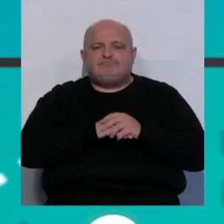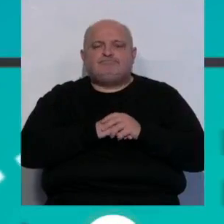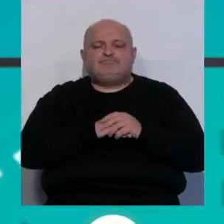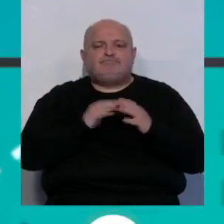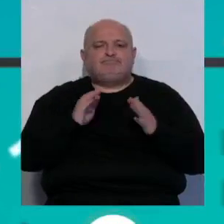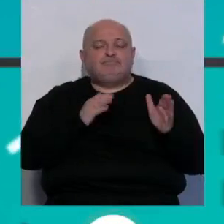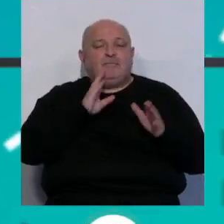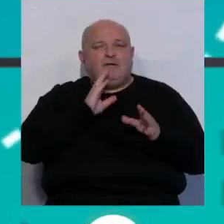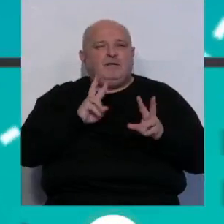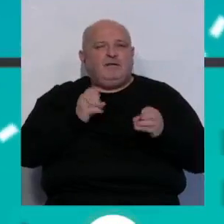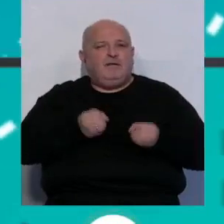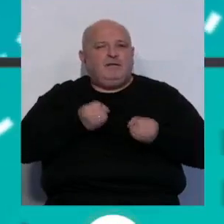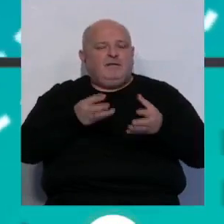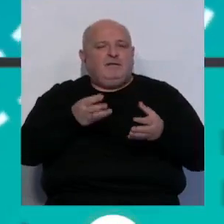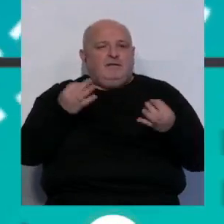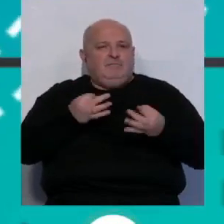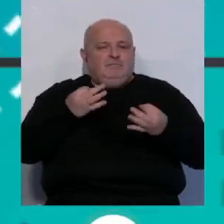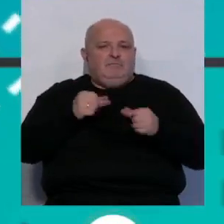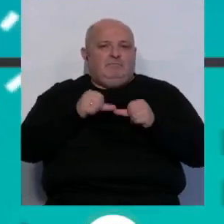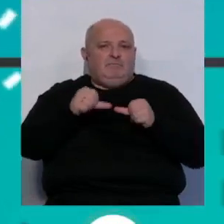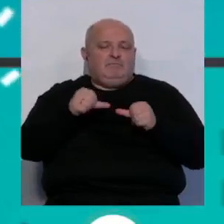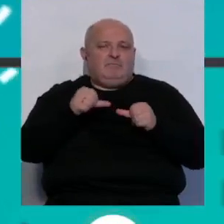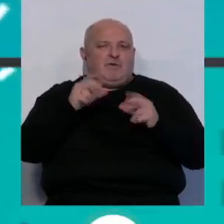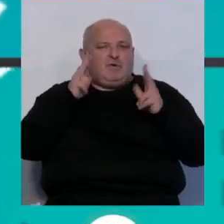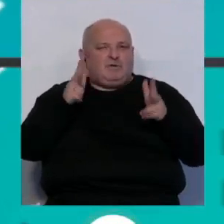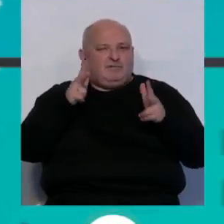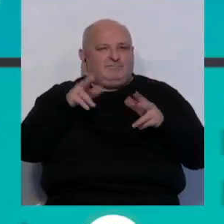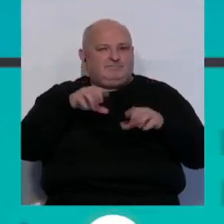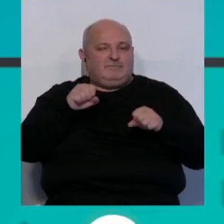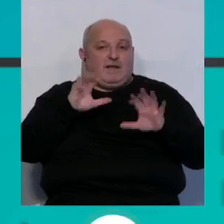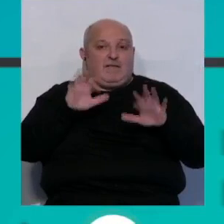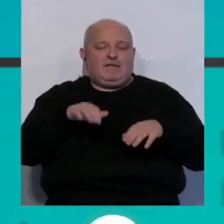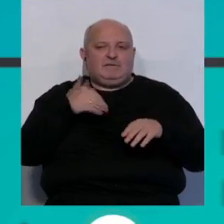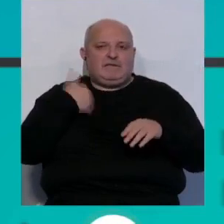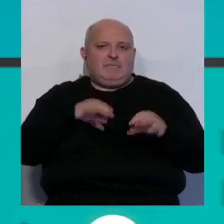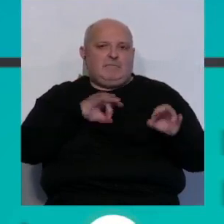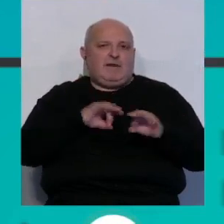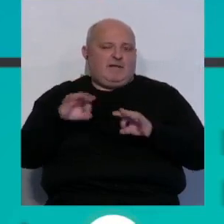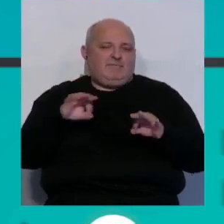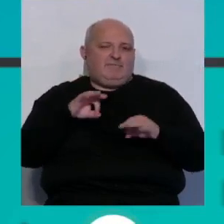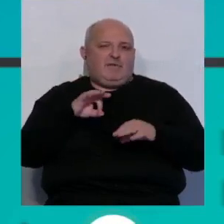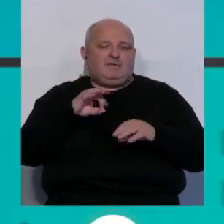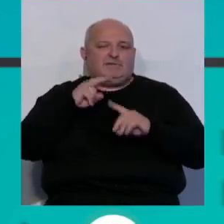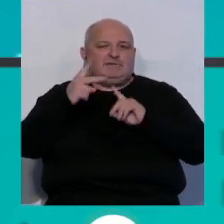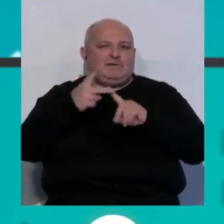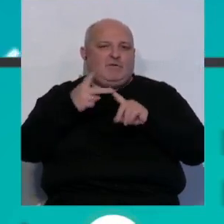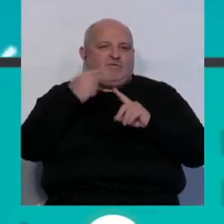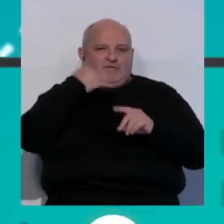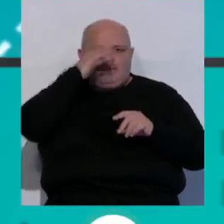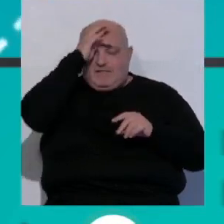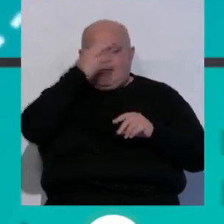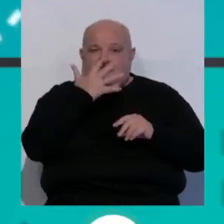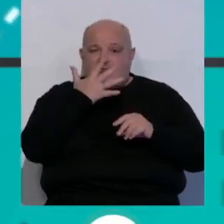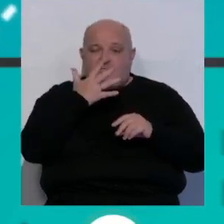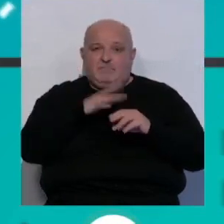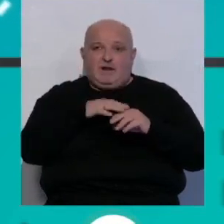Se lo comentábamos anteriormente al hablarles de previsiones de ocupación hotelera y es que Cádiz se dispone ya a disfrutar de su segundo fin de semana de